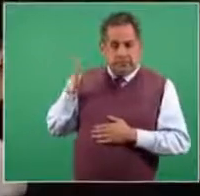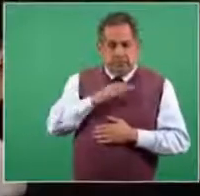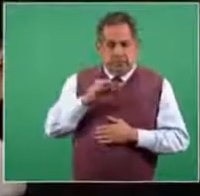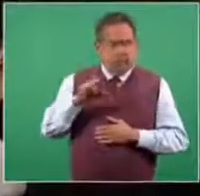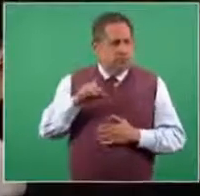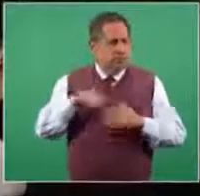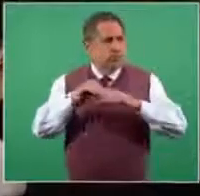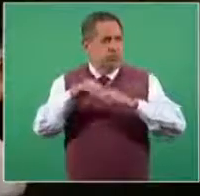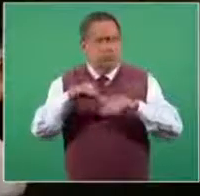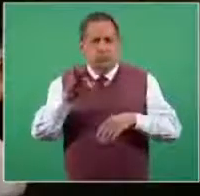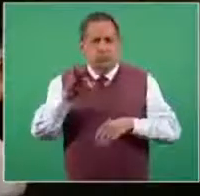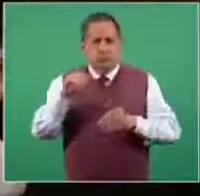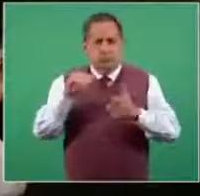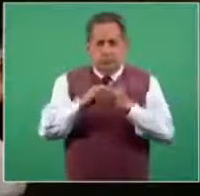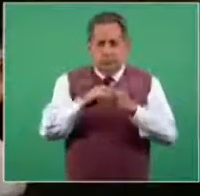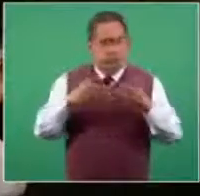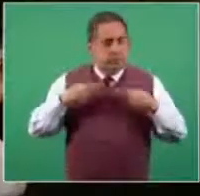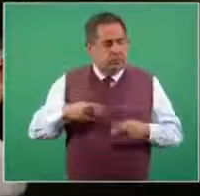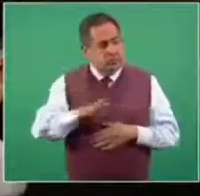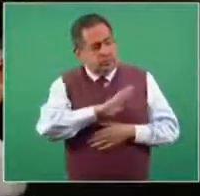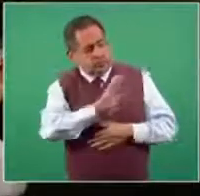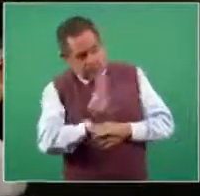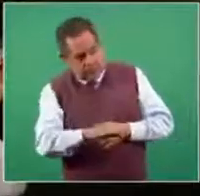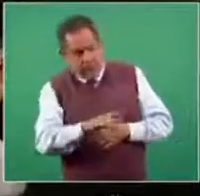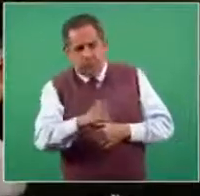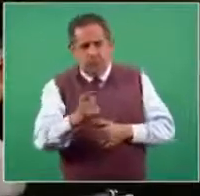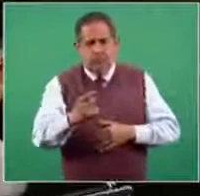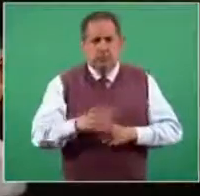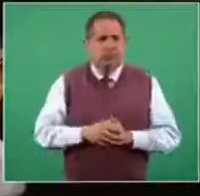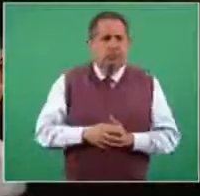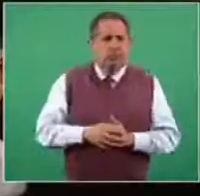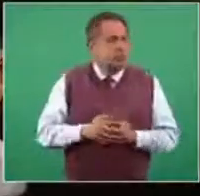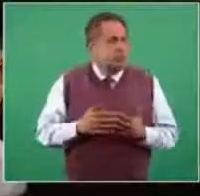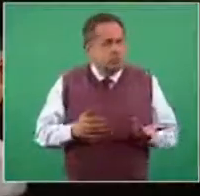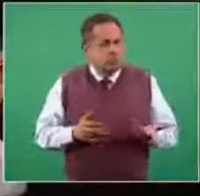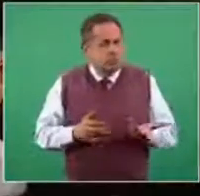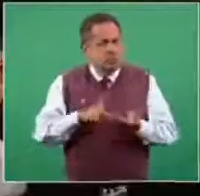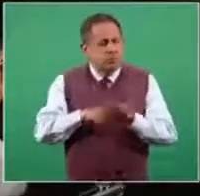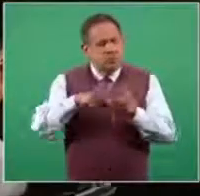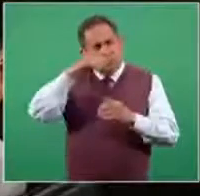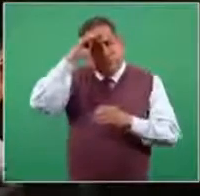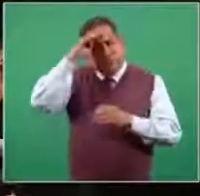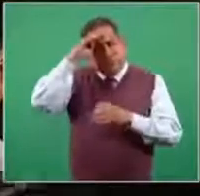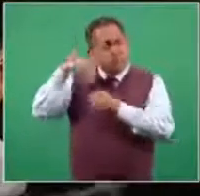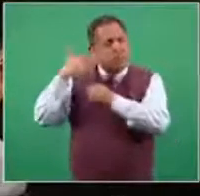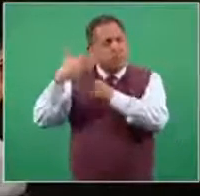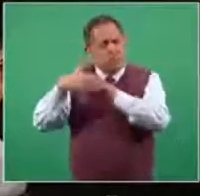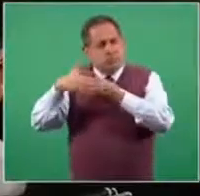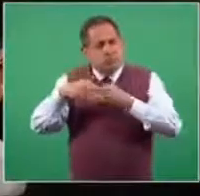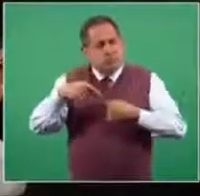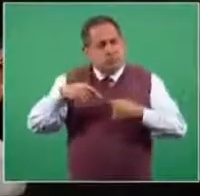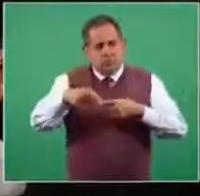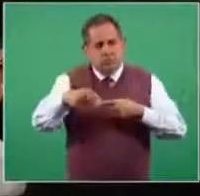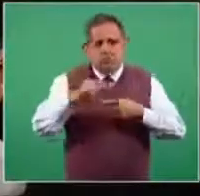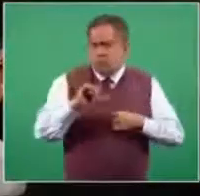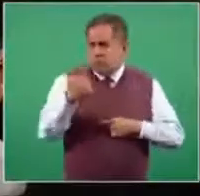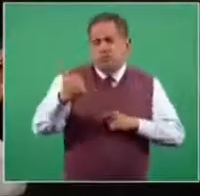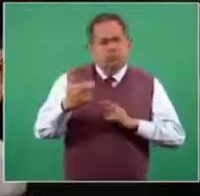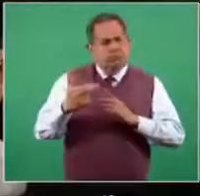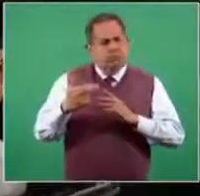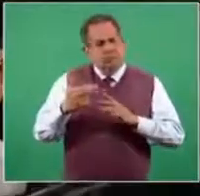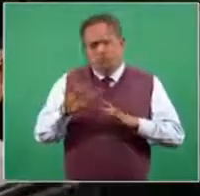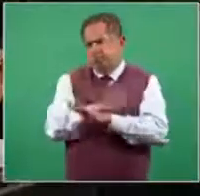40 mil mexicanos que fallecieron, ¿se tiene perspectiva de implementar algunos otros